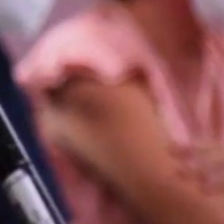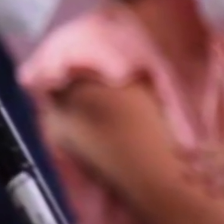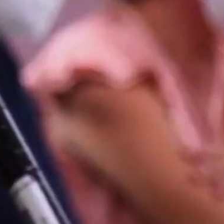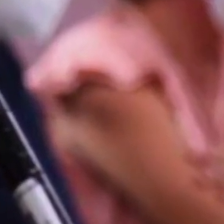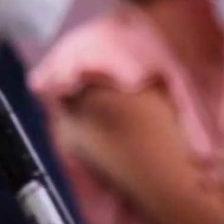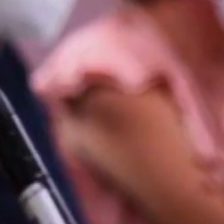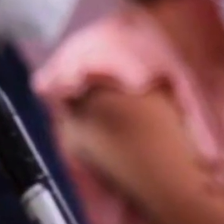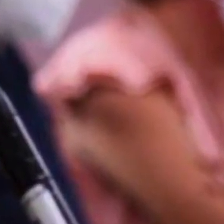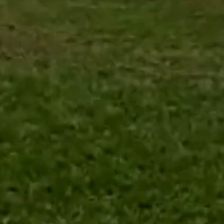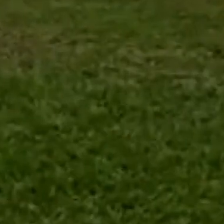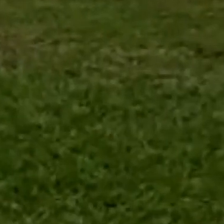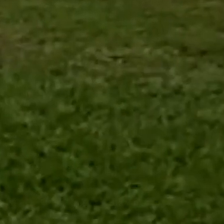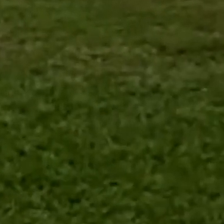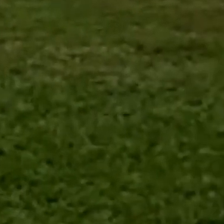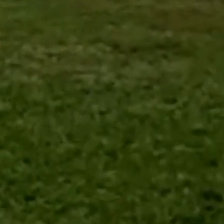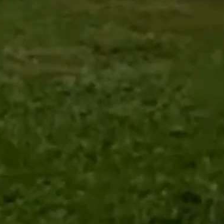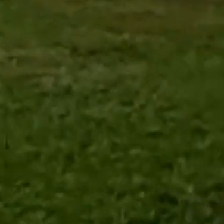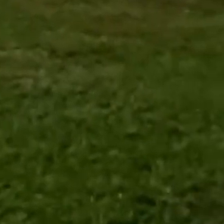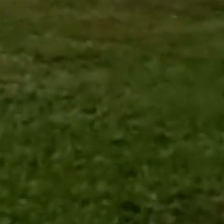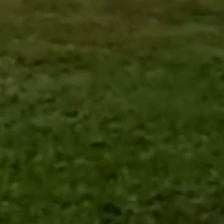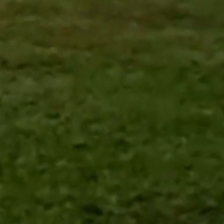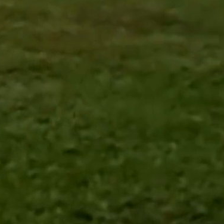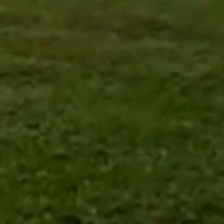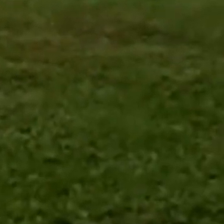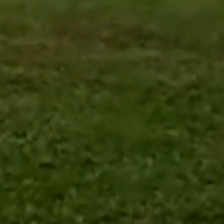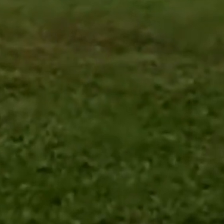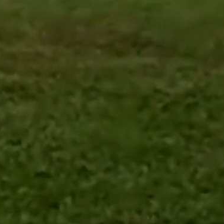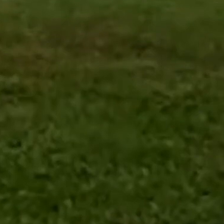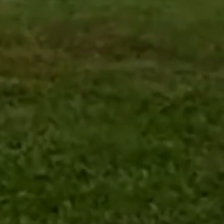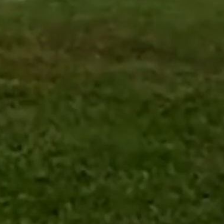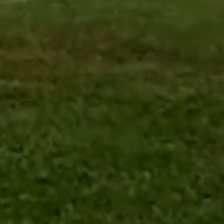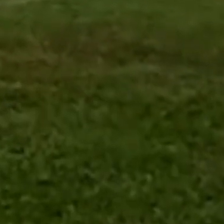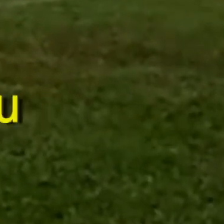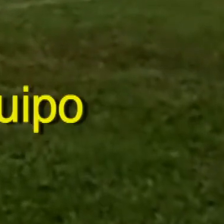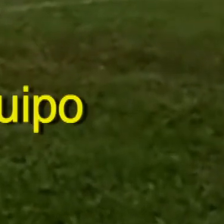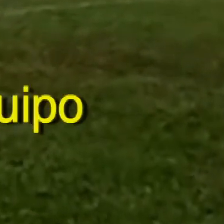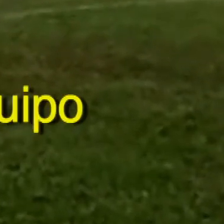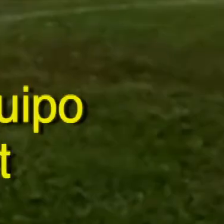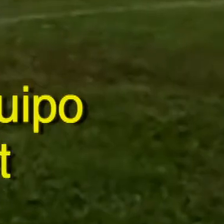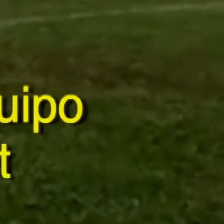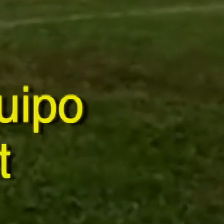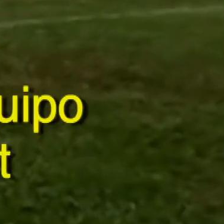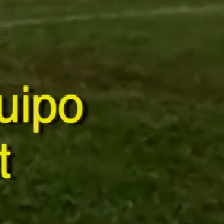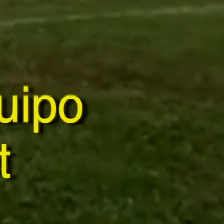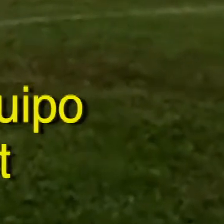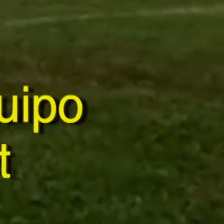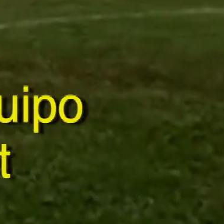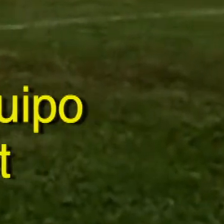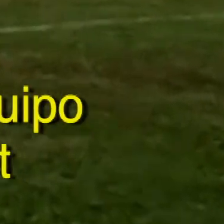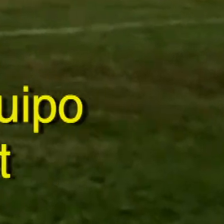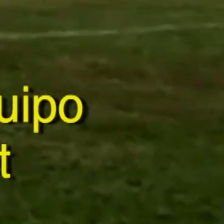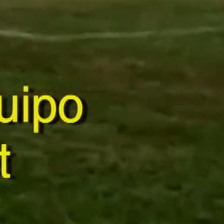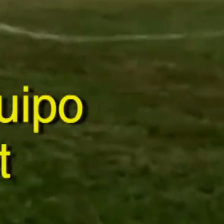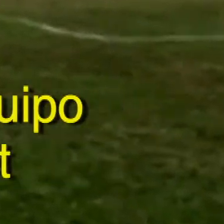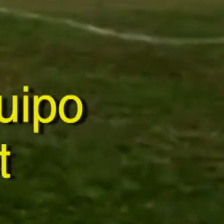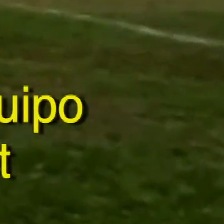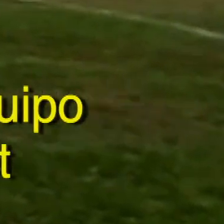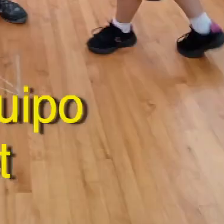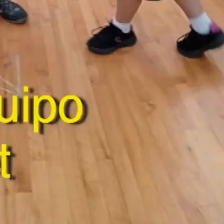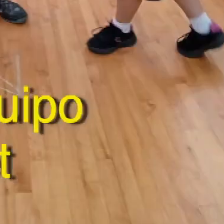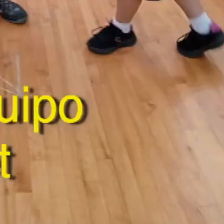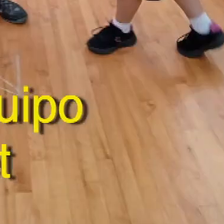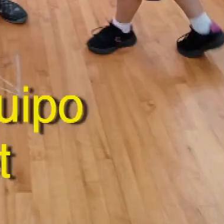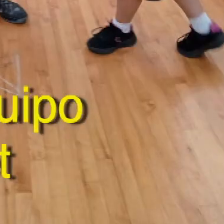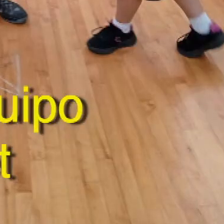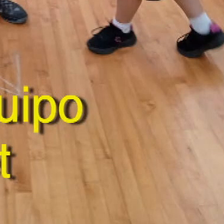básquetbol. Y fútbol. Yo siempre soy la